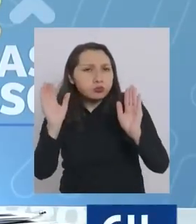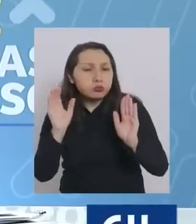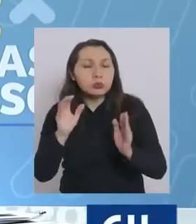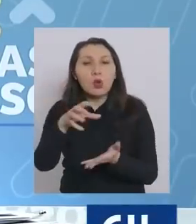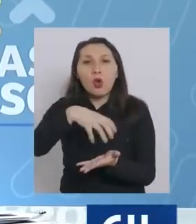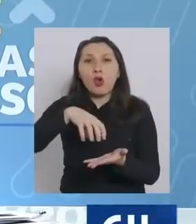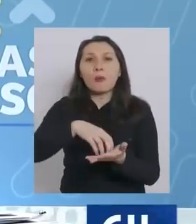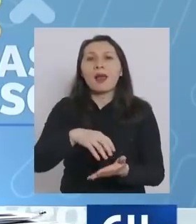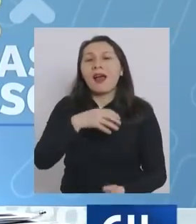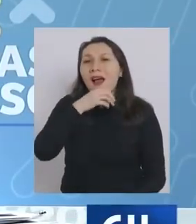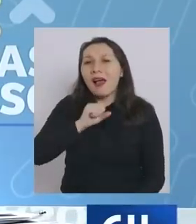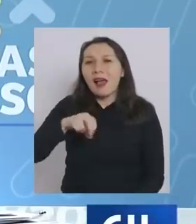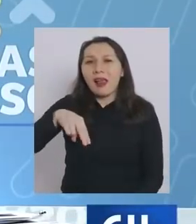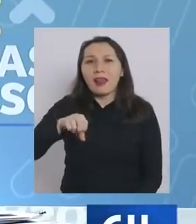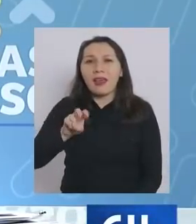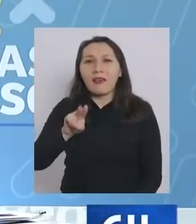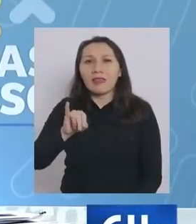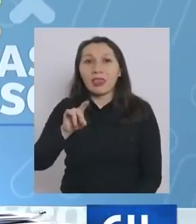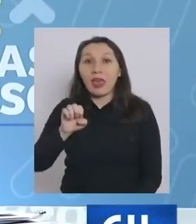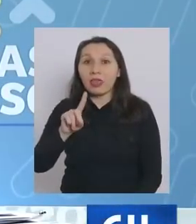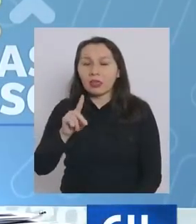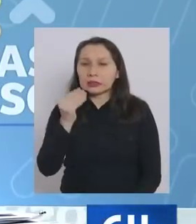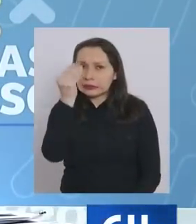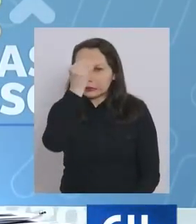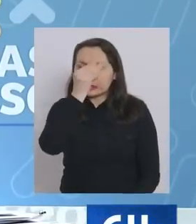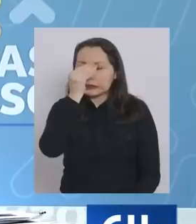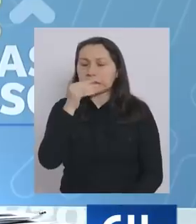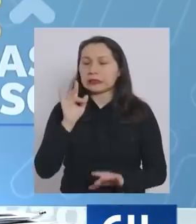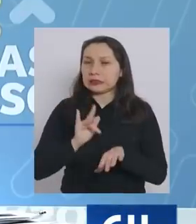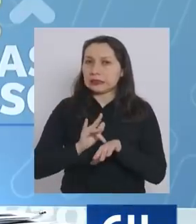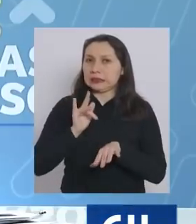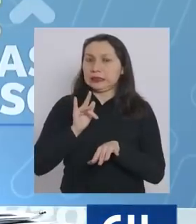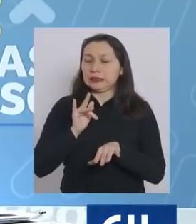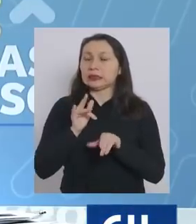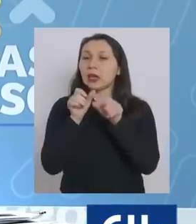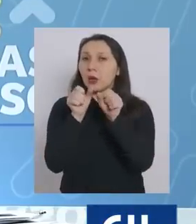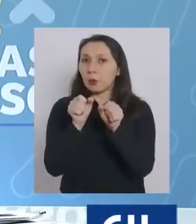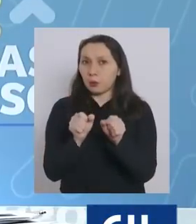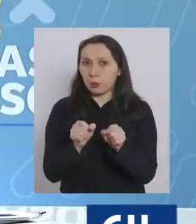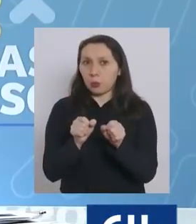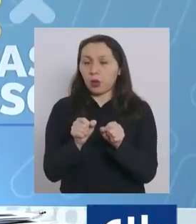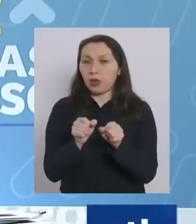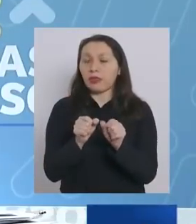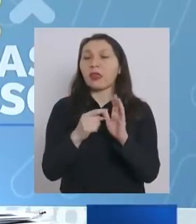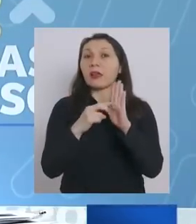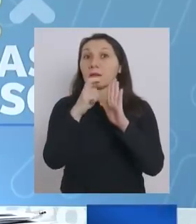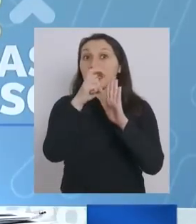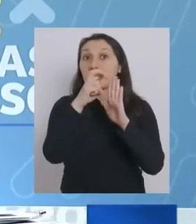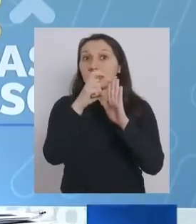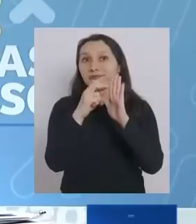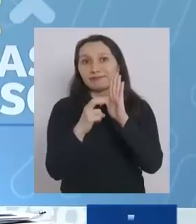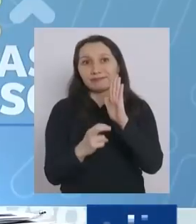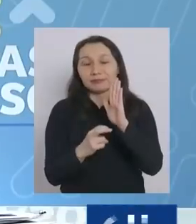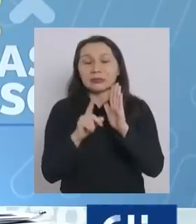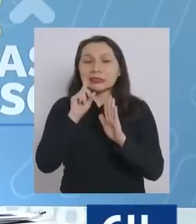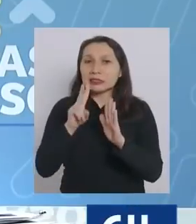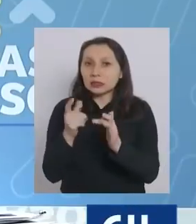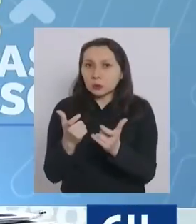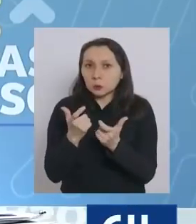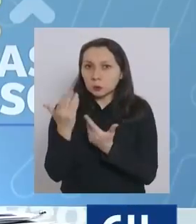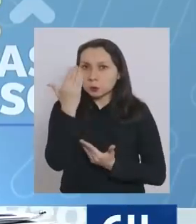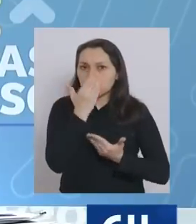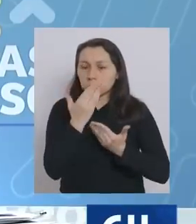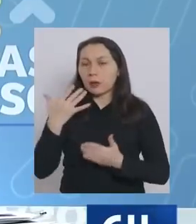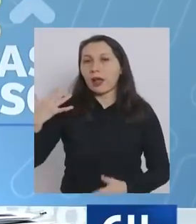La comuna de Navidad está en una situación que nos preocupa y que puede que retroceda si no se toman las medidas